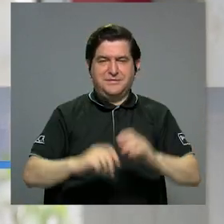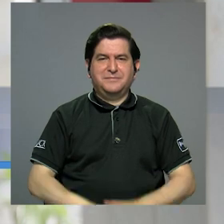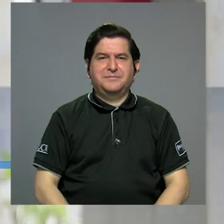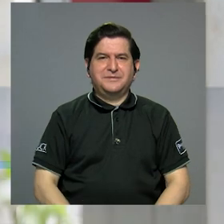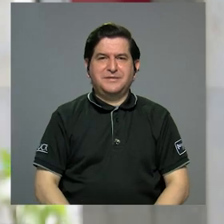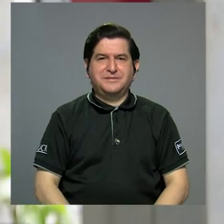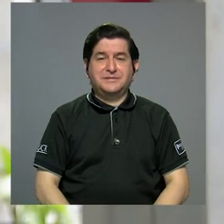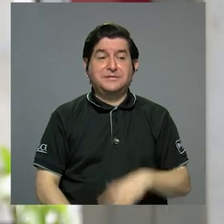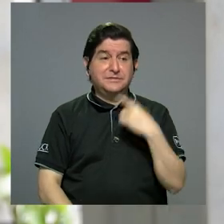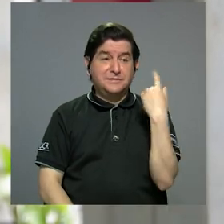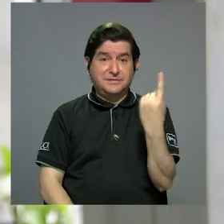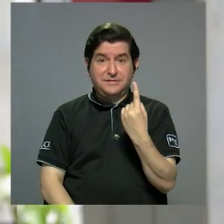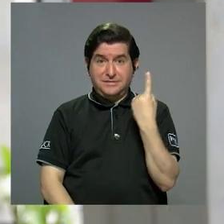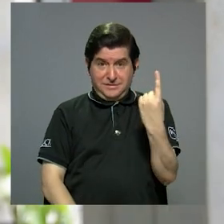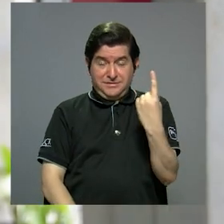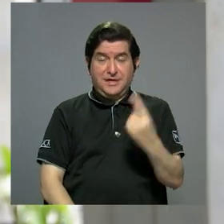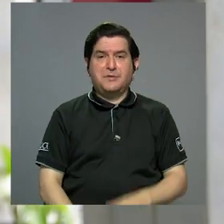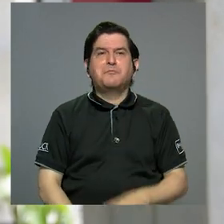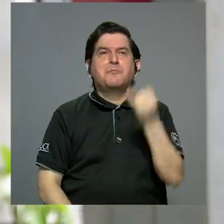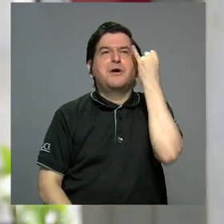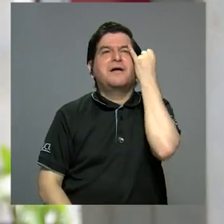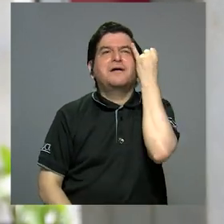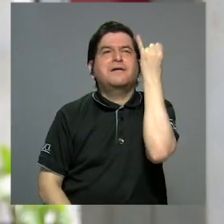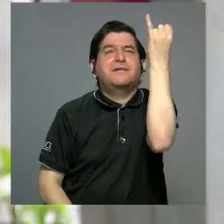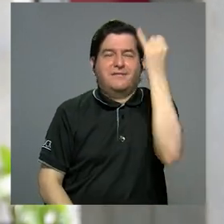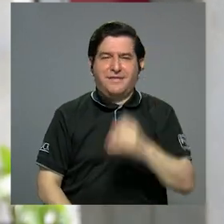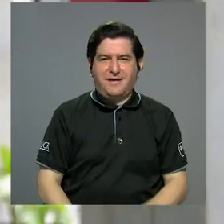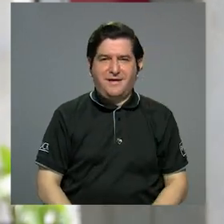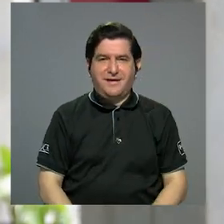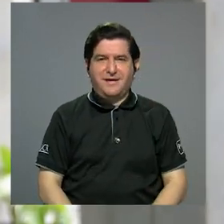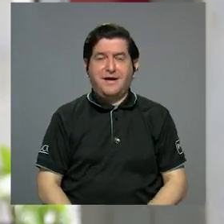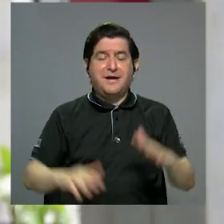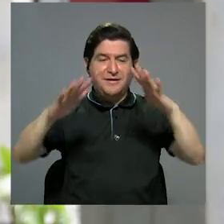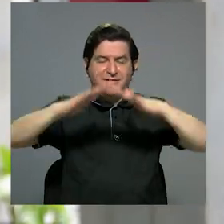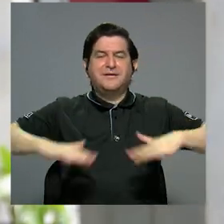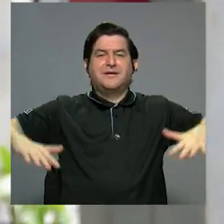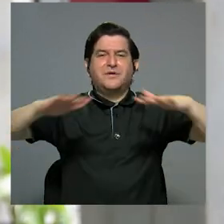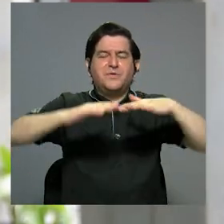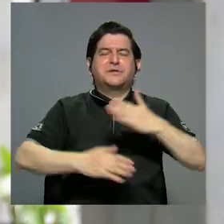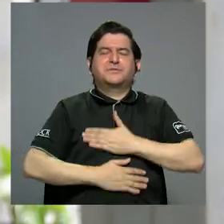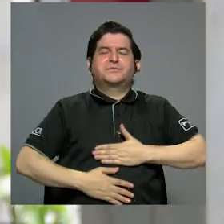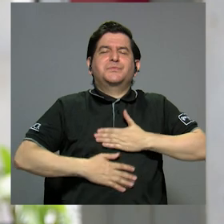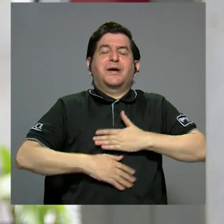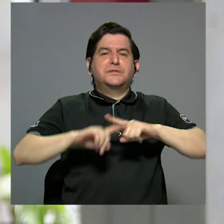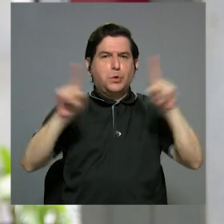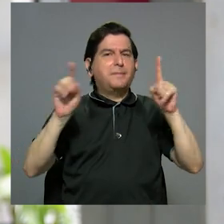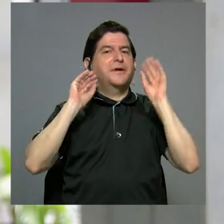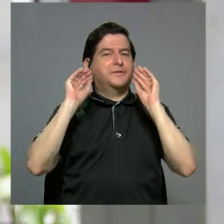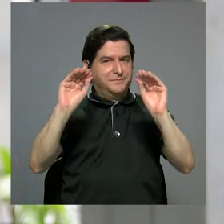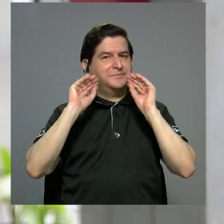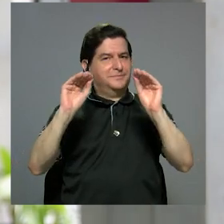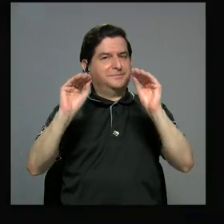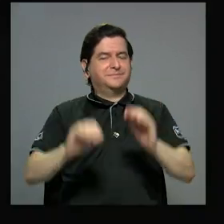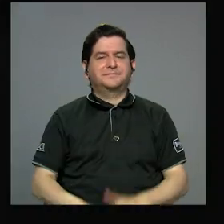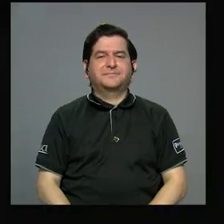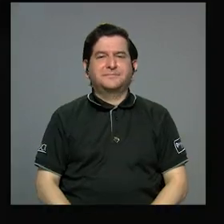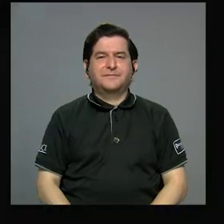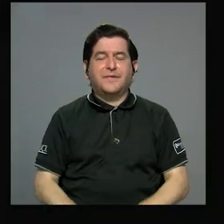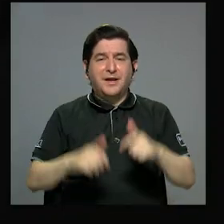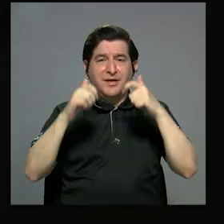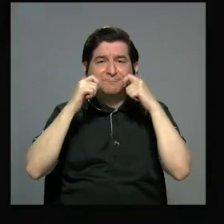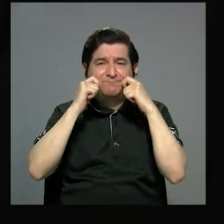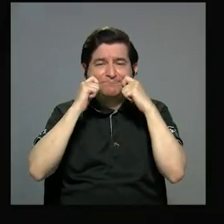y siempre la idea es que sea un espacio recreativo pero muy educativo.